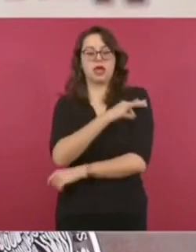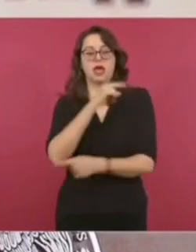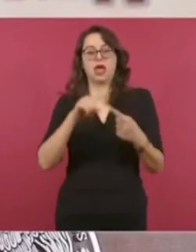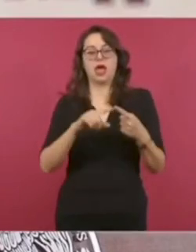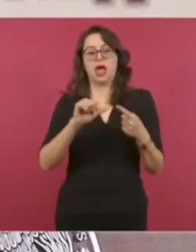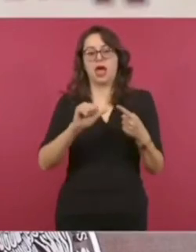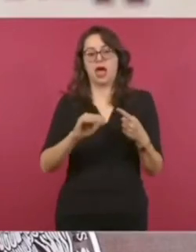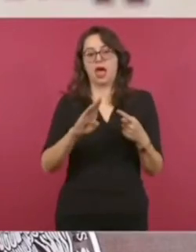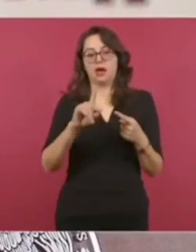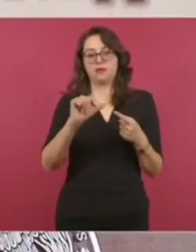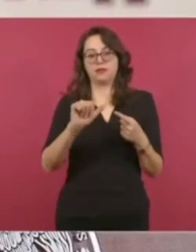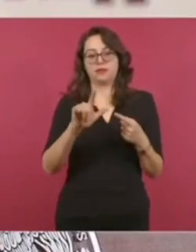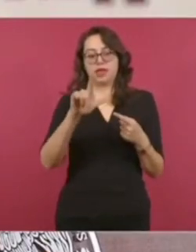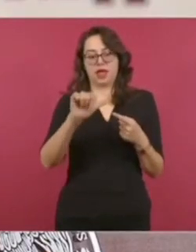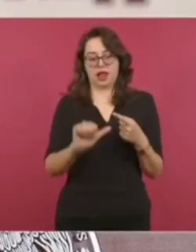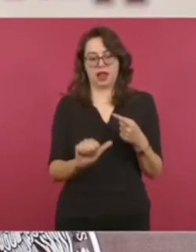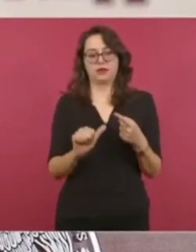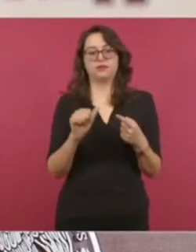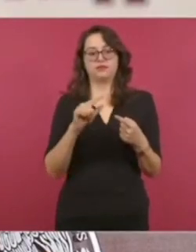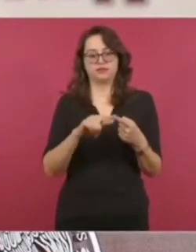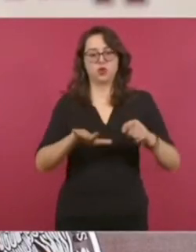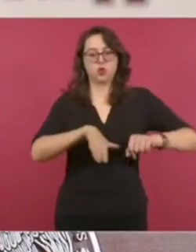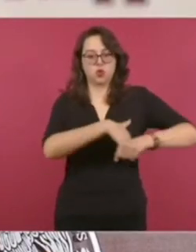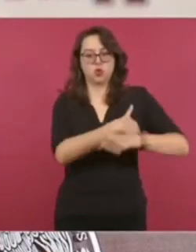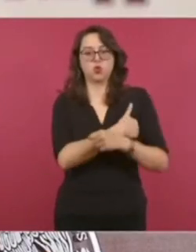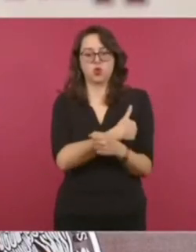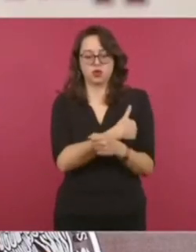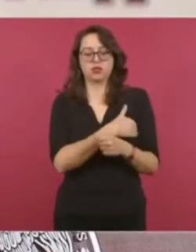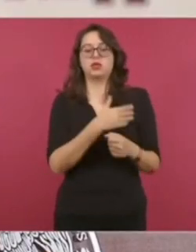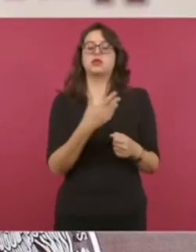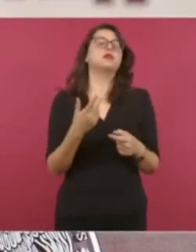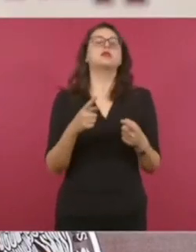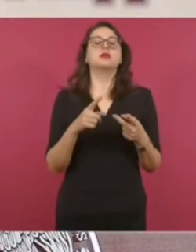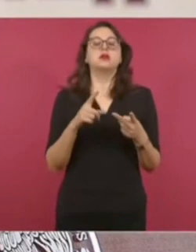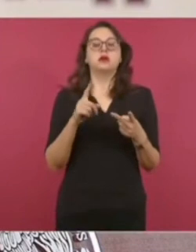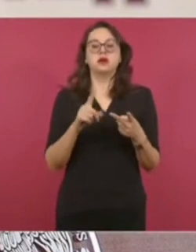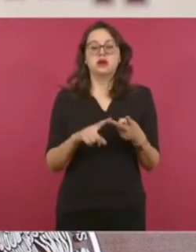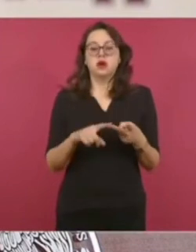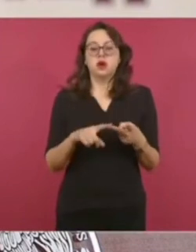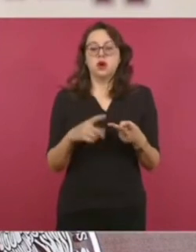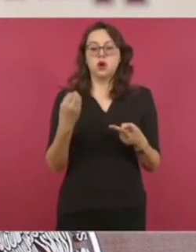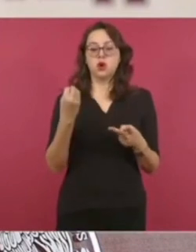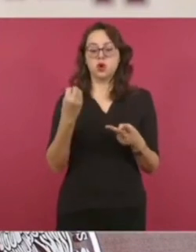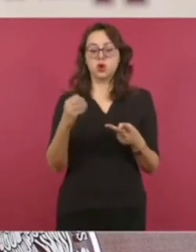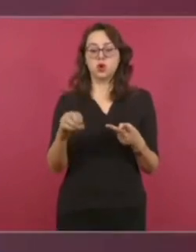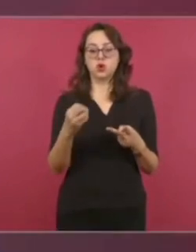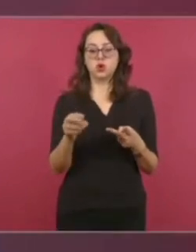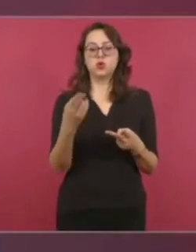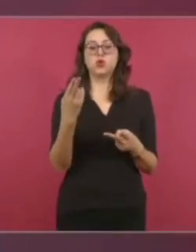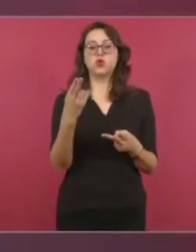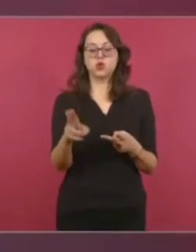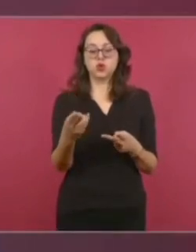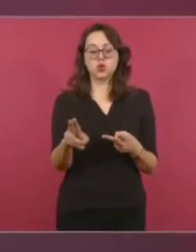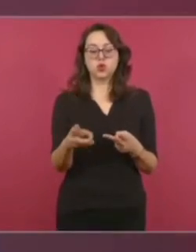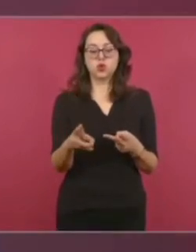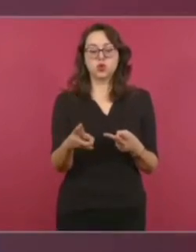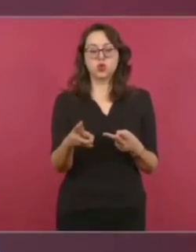que están almacenadas en Virmex. En octubre y noviembre van a